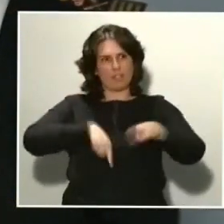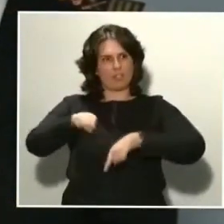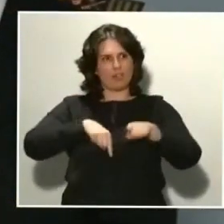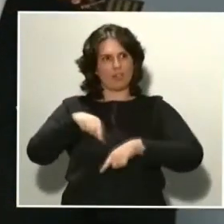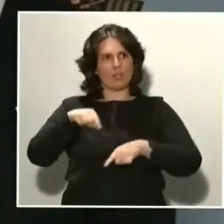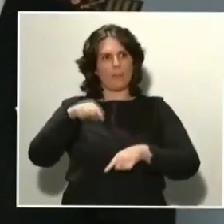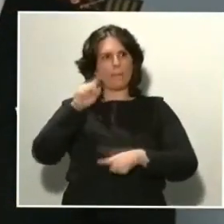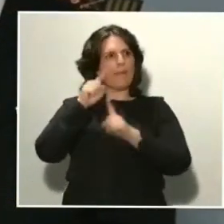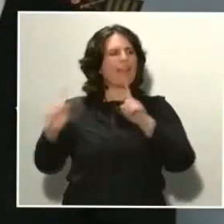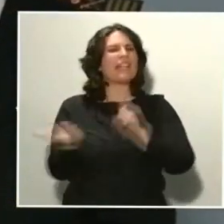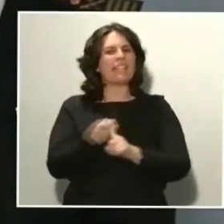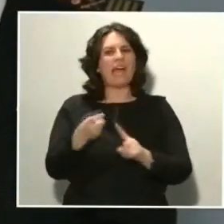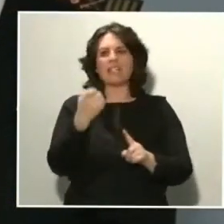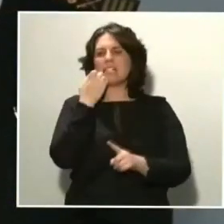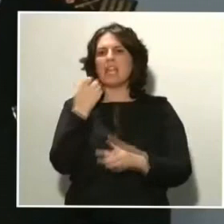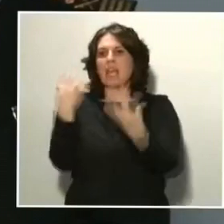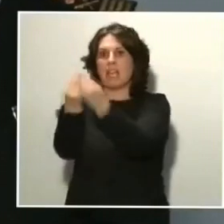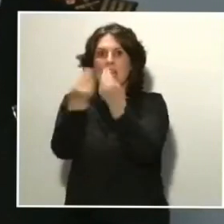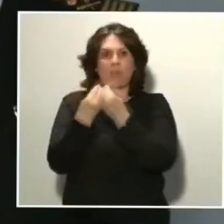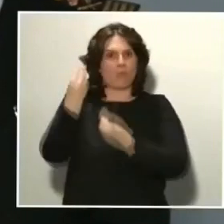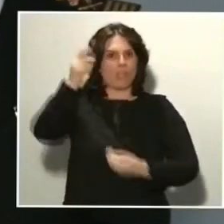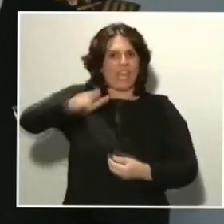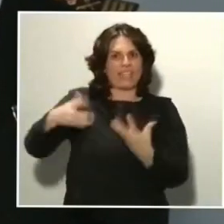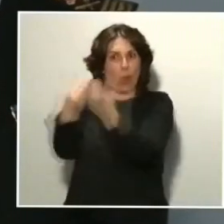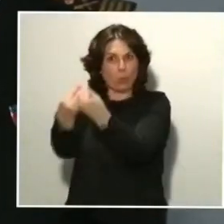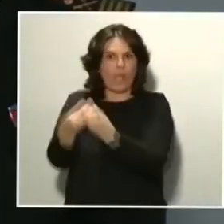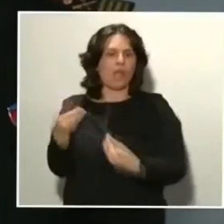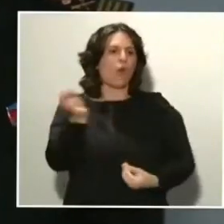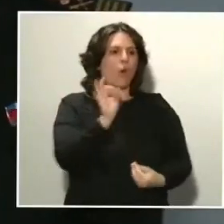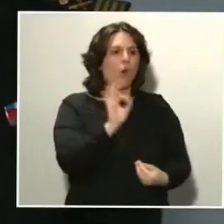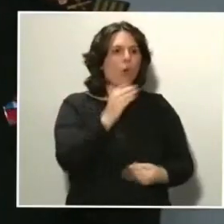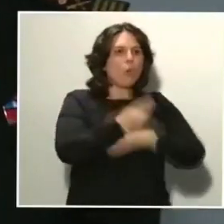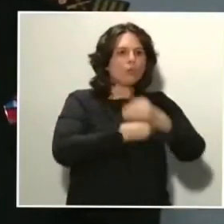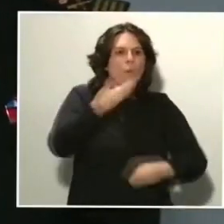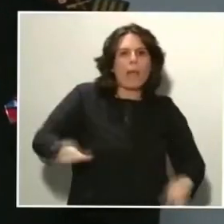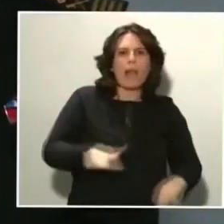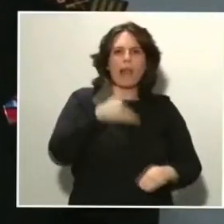aglomeraciones o posibles usos intensivos de algunas de las vías de comunicación.